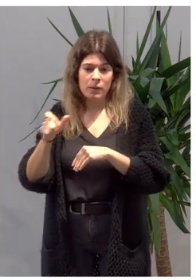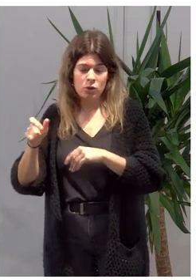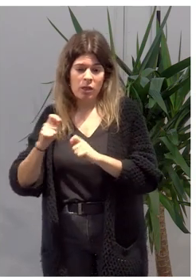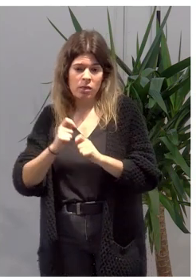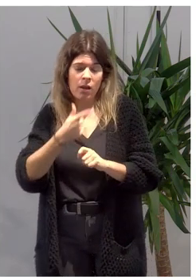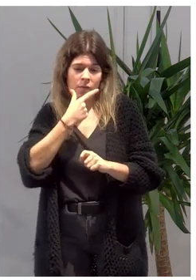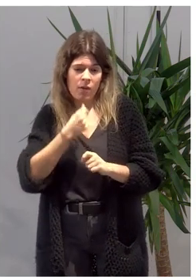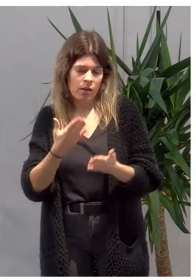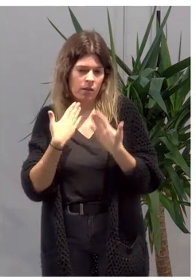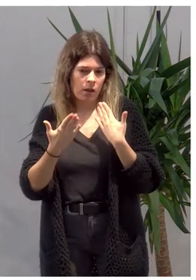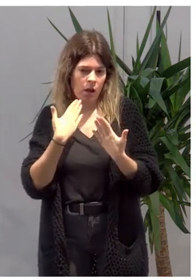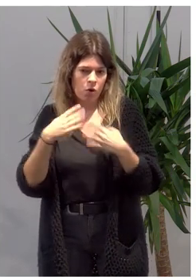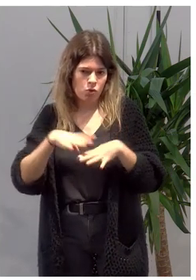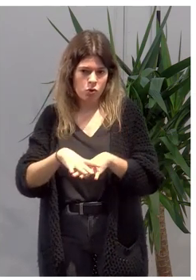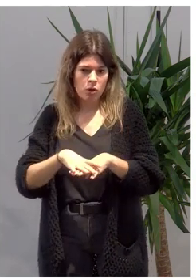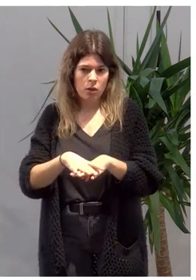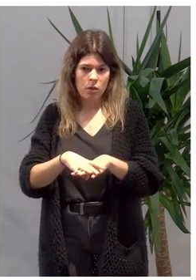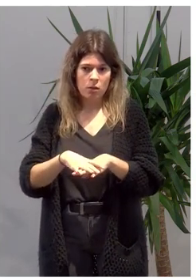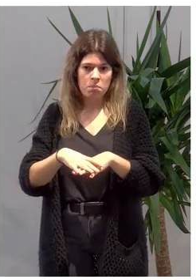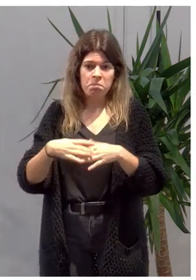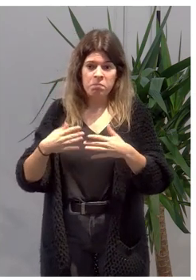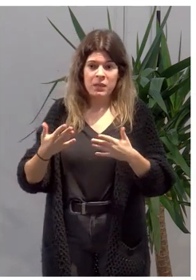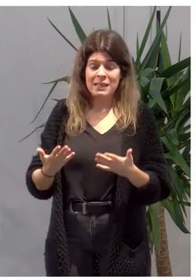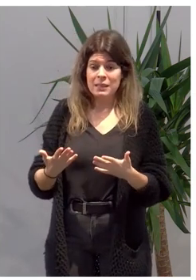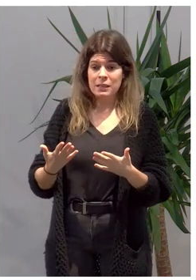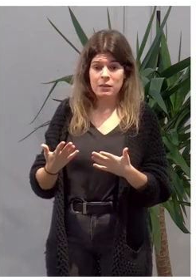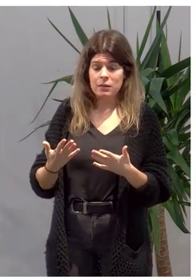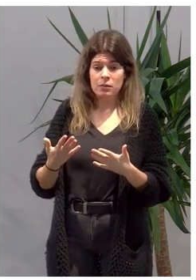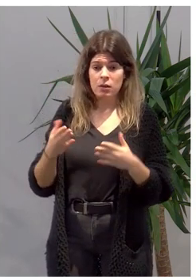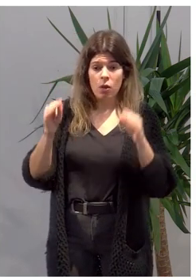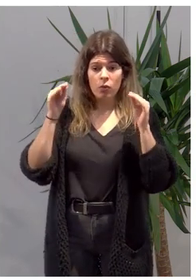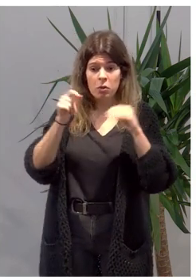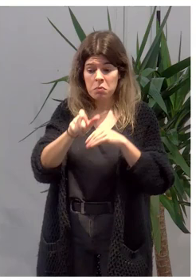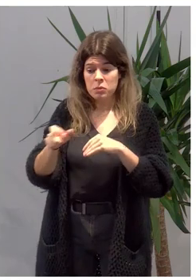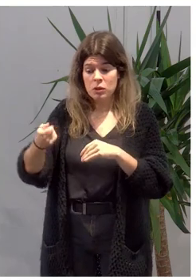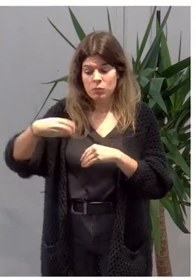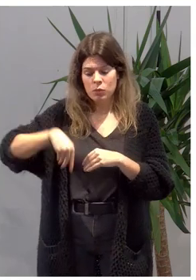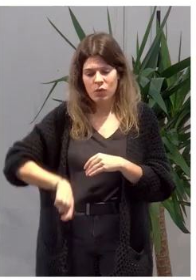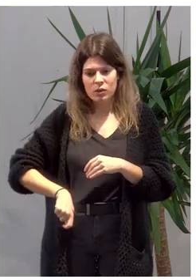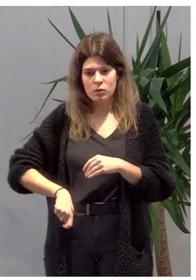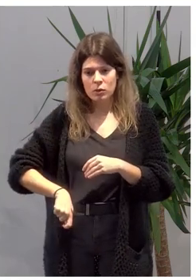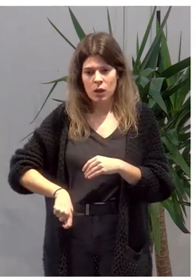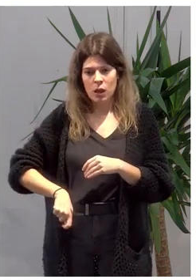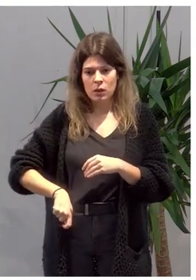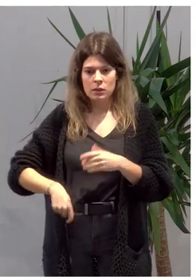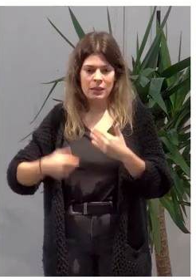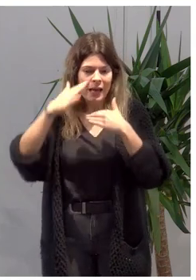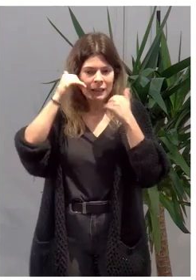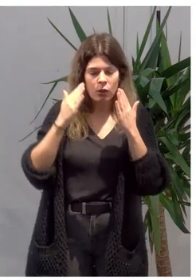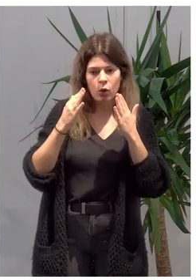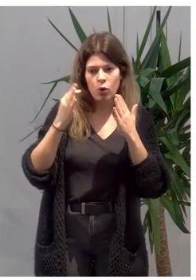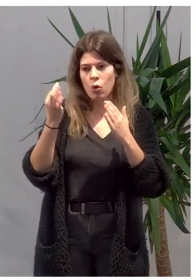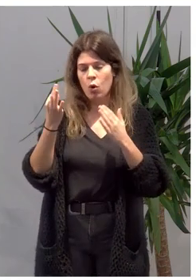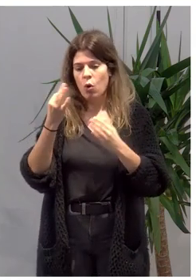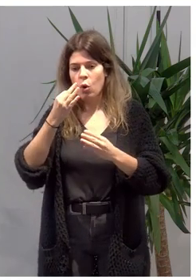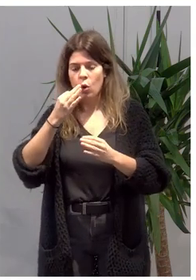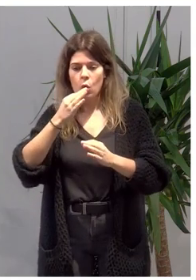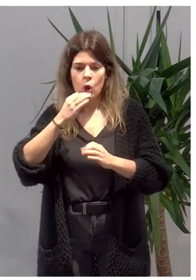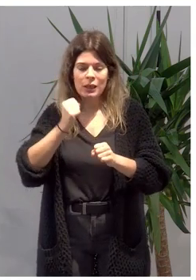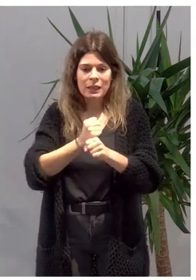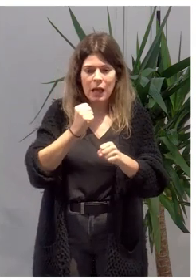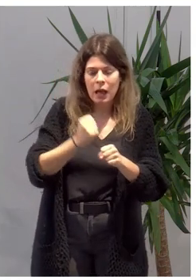del diálogo en red. Está destinado a profesionales que prestáis atención o realizáis tareas de planificación